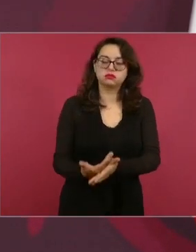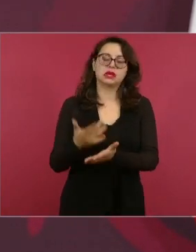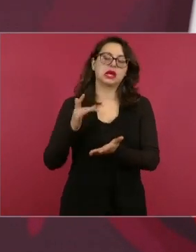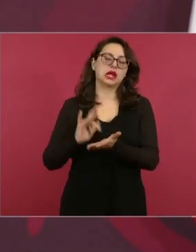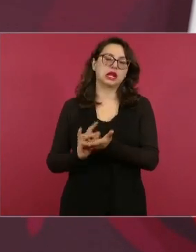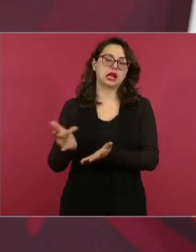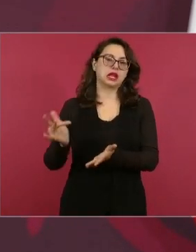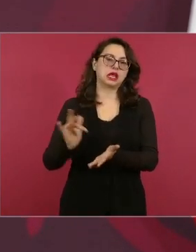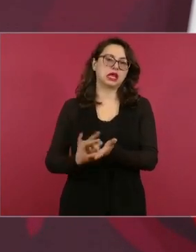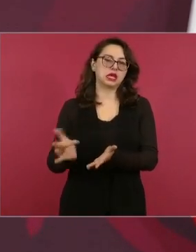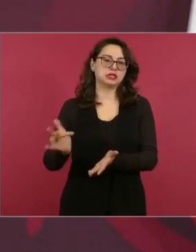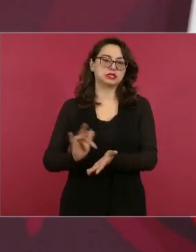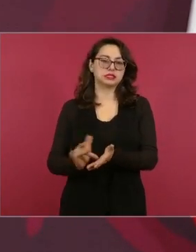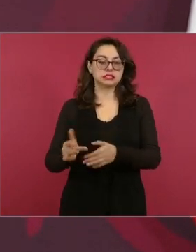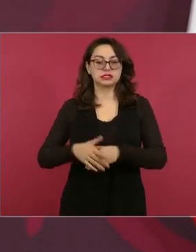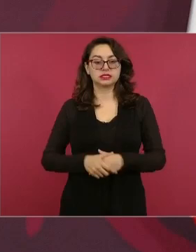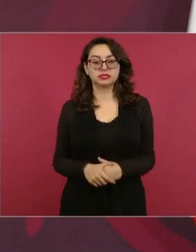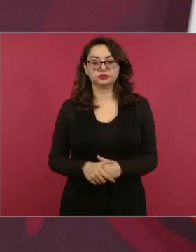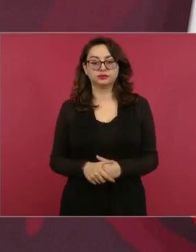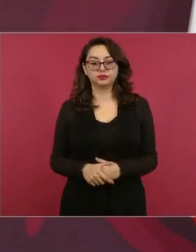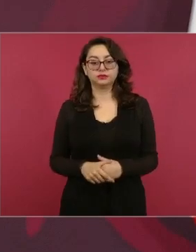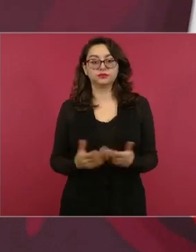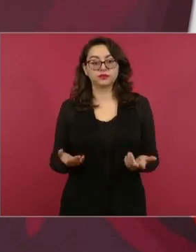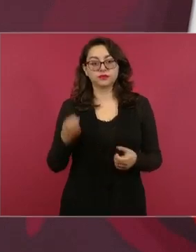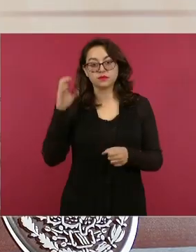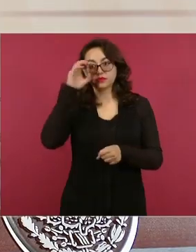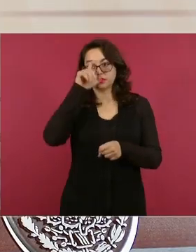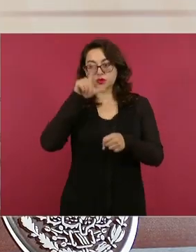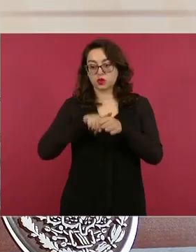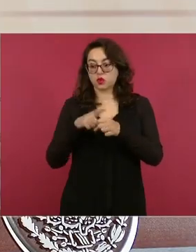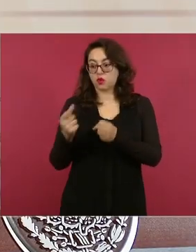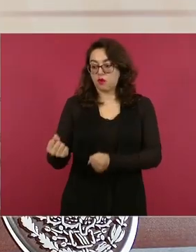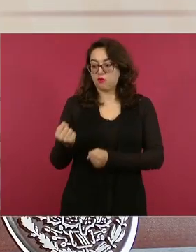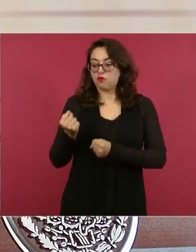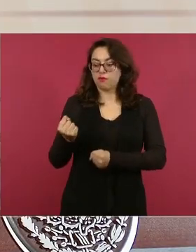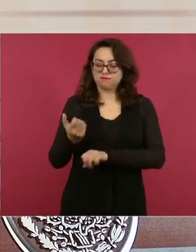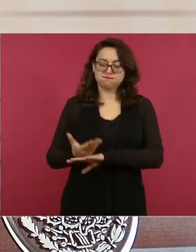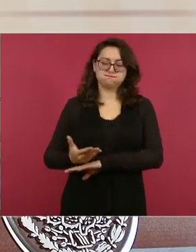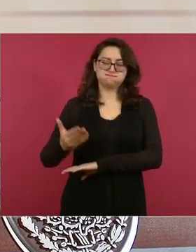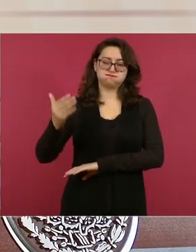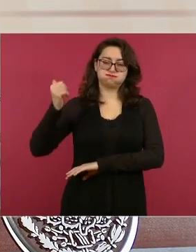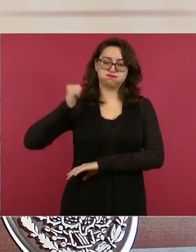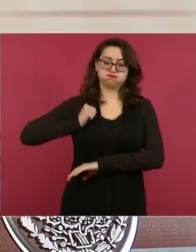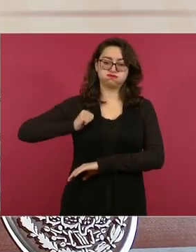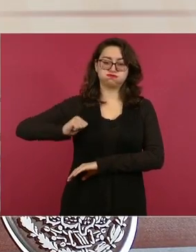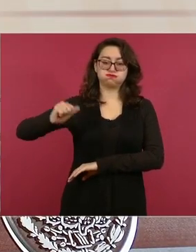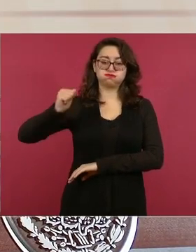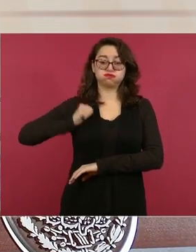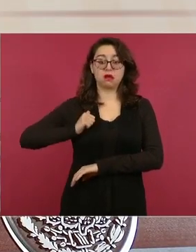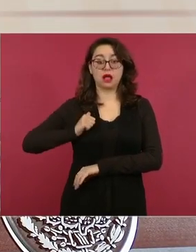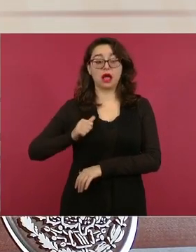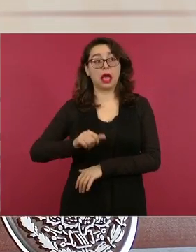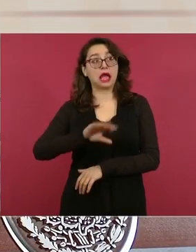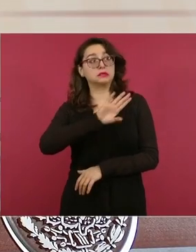mucho antes de la llegada de los europeos,